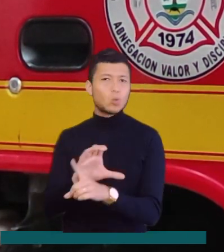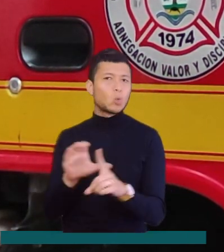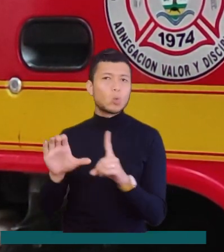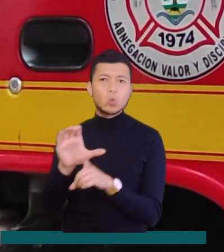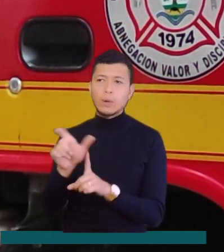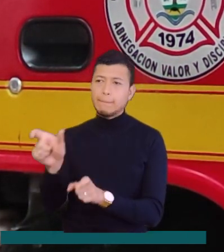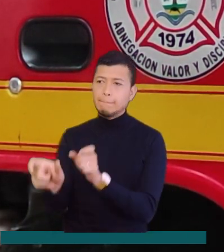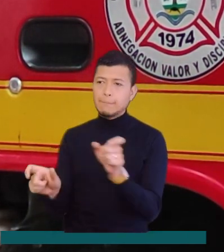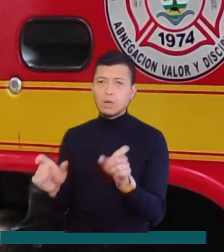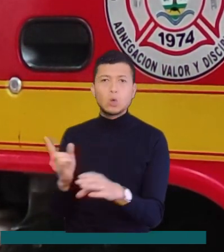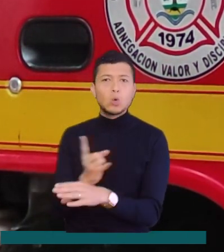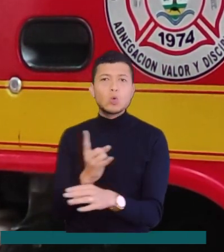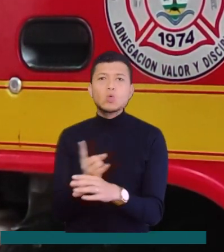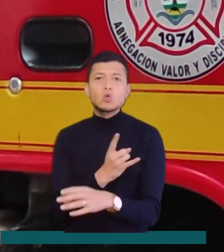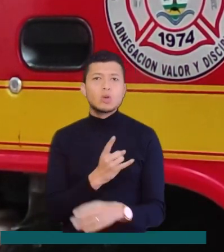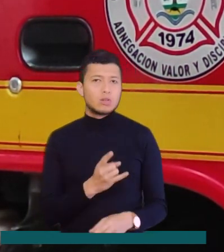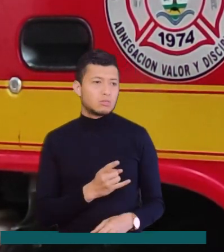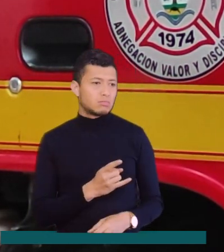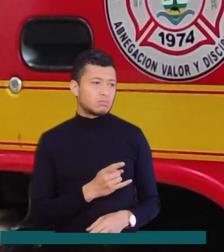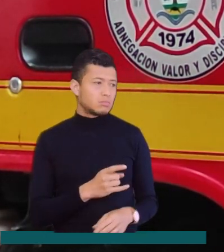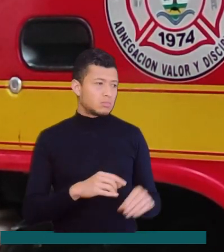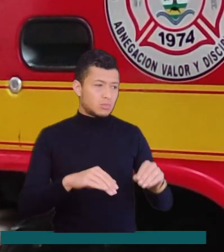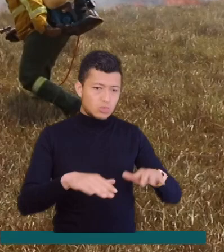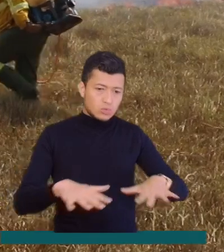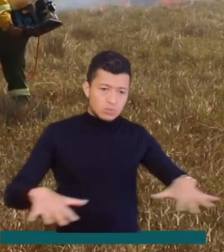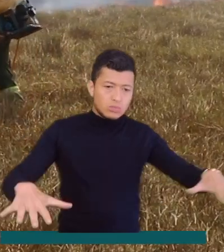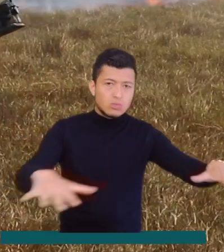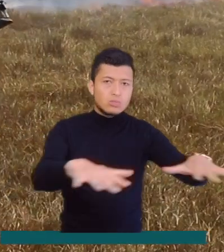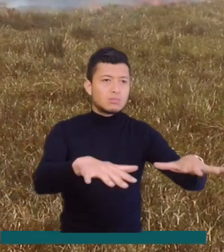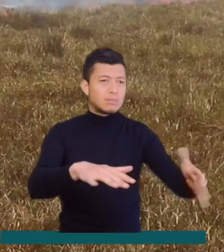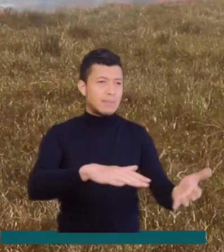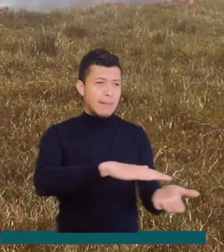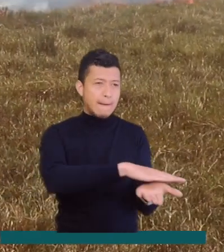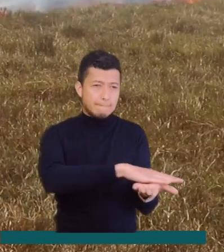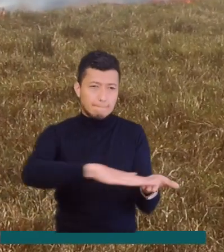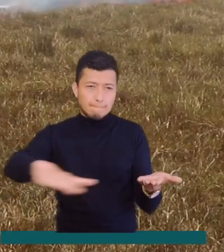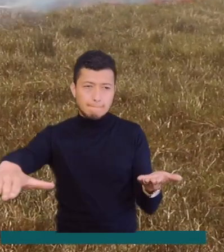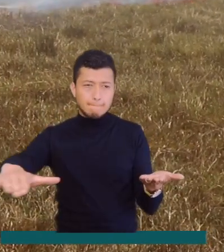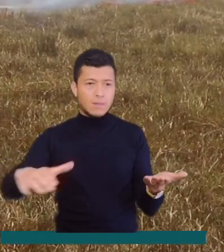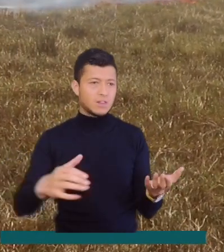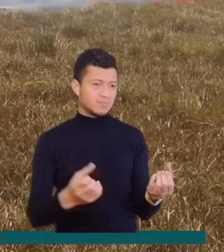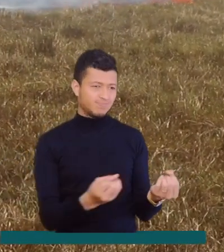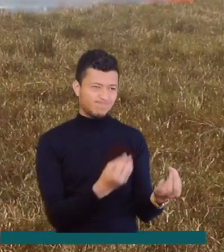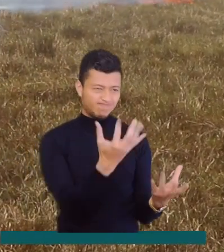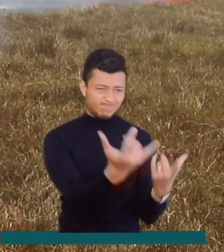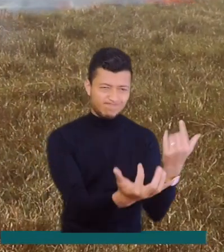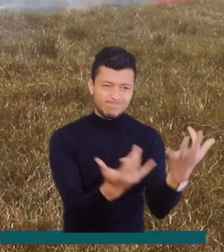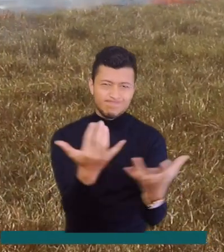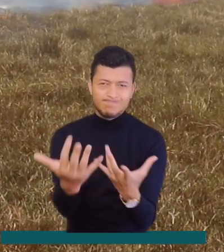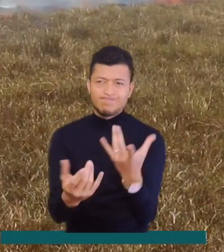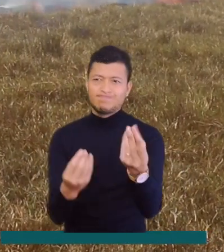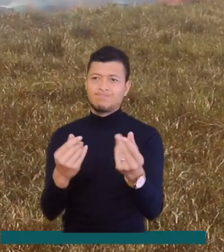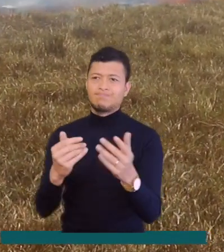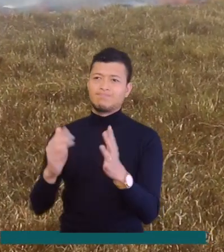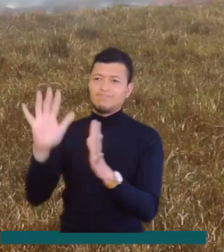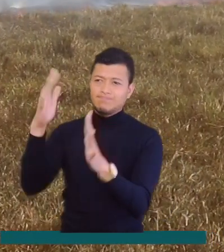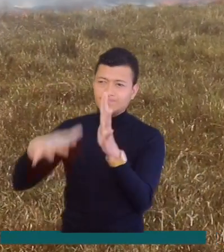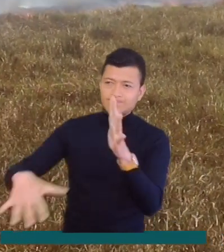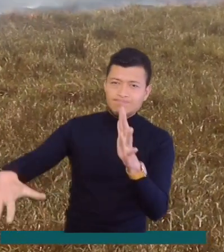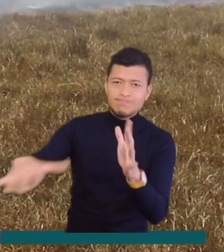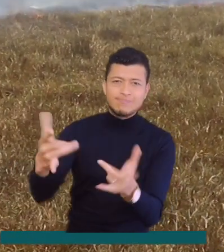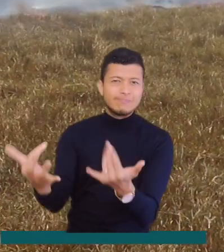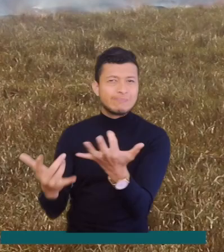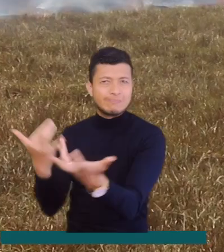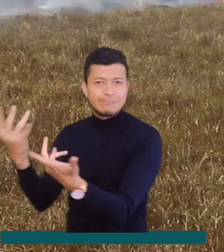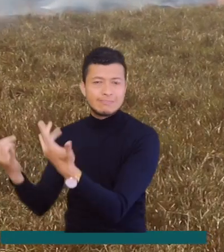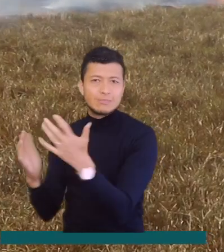arraigada del uso del fuego para limpiar los terrenos, las áreas, inclusive potreros, praderas y pues